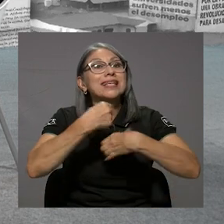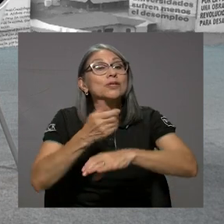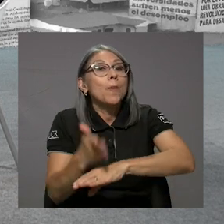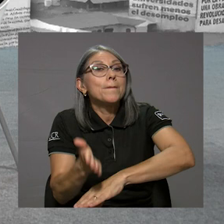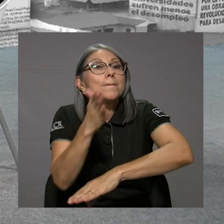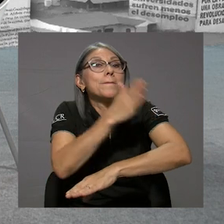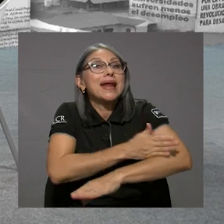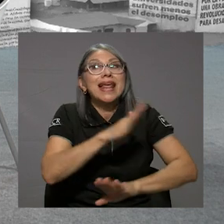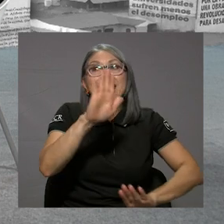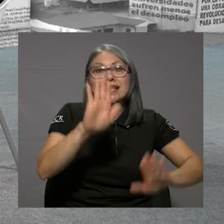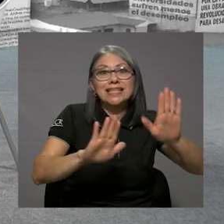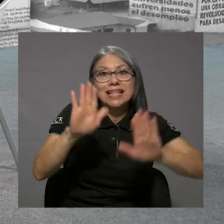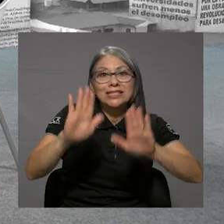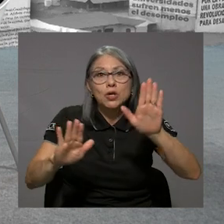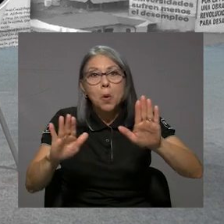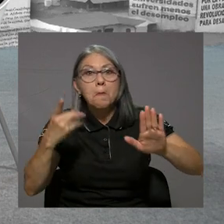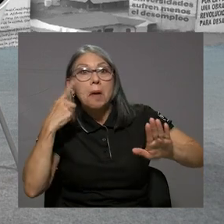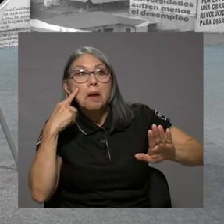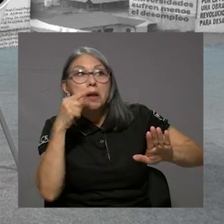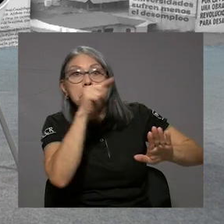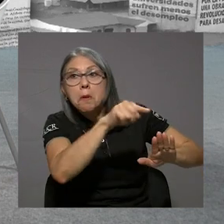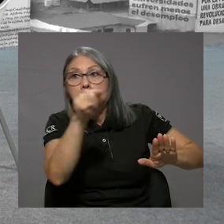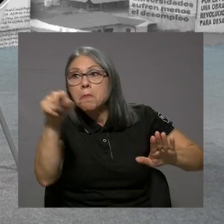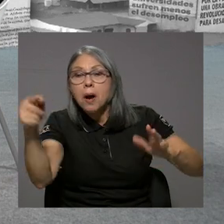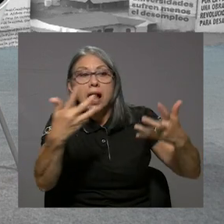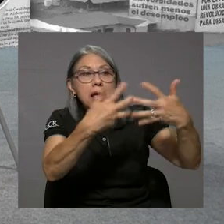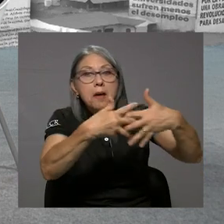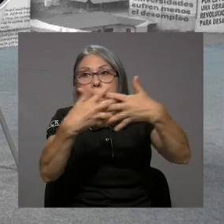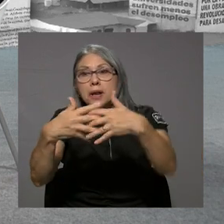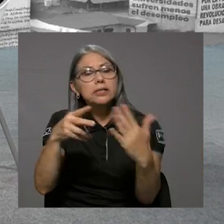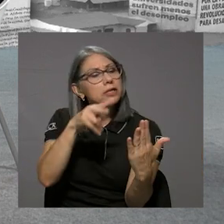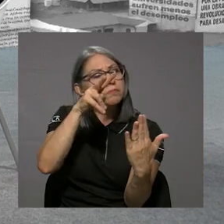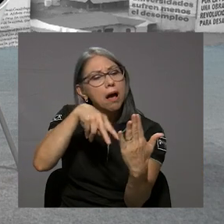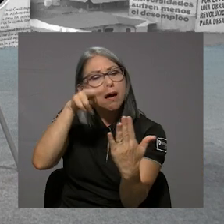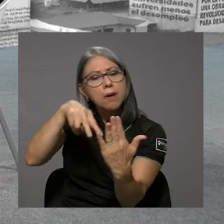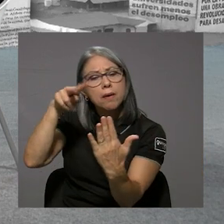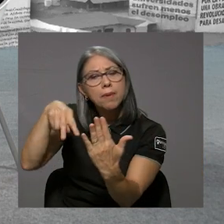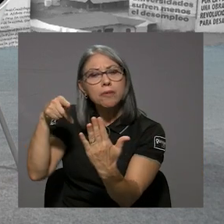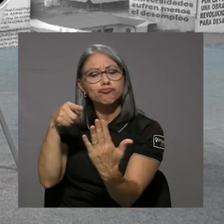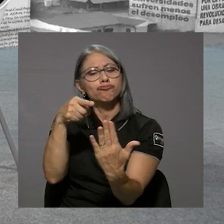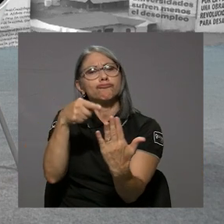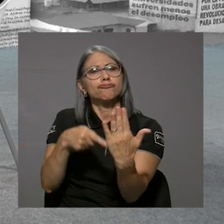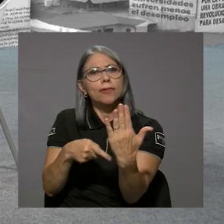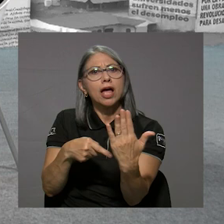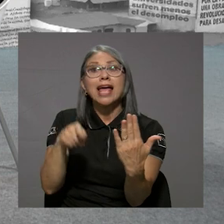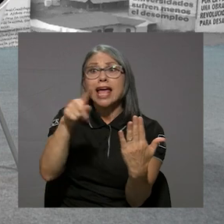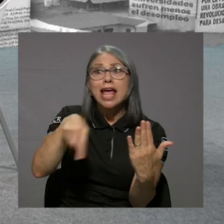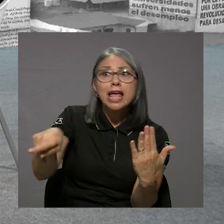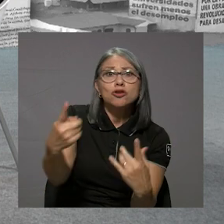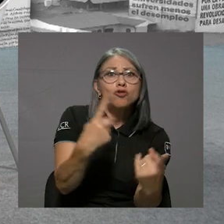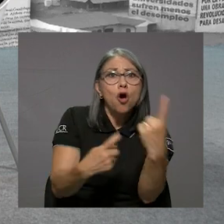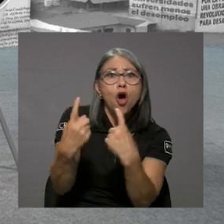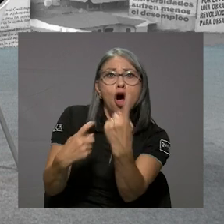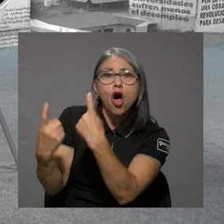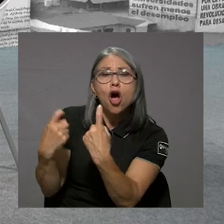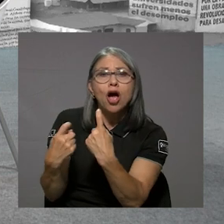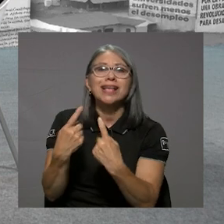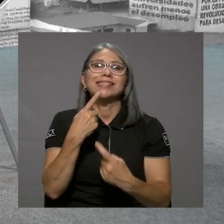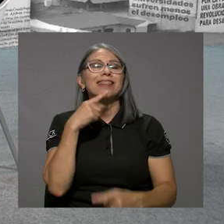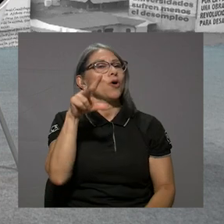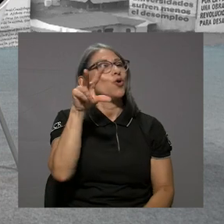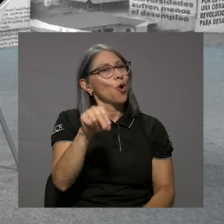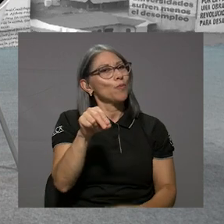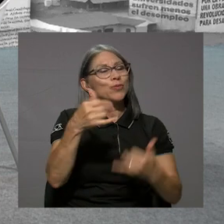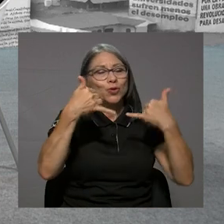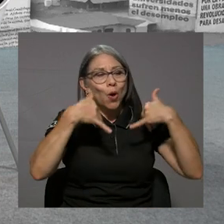una prelicitación para ver, para que los constructores lo vieran y hubieron muchas, muchas, muchas consultas y se dijo, no,